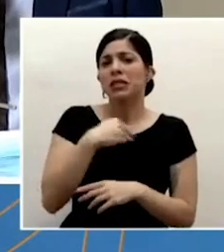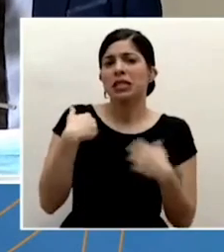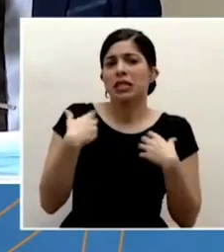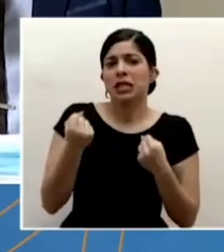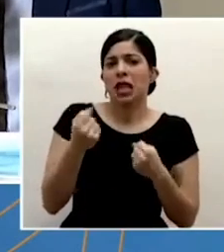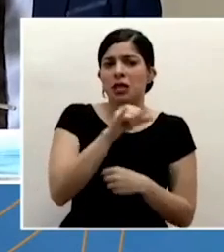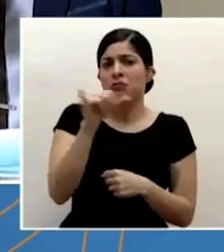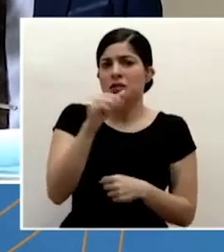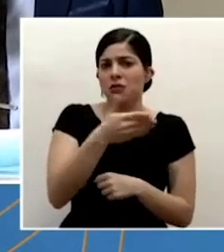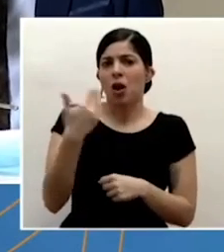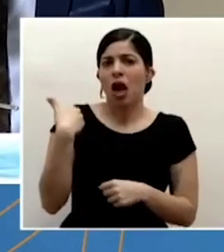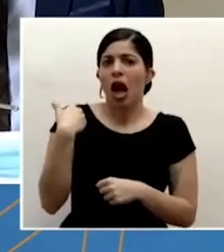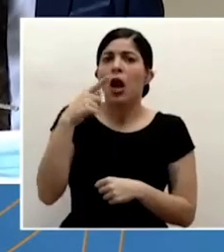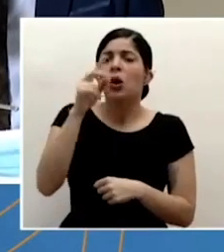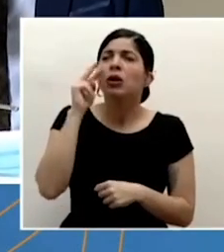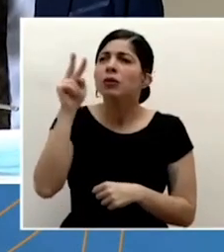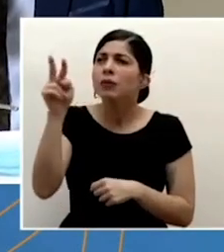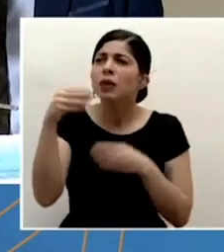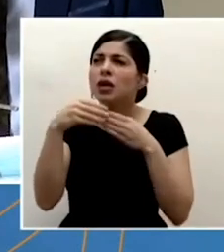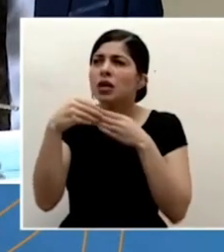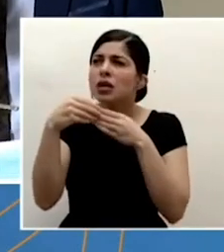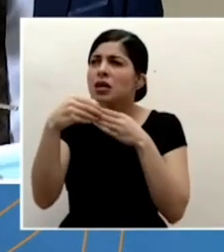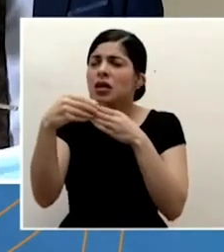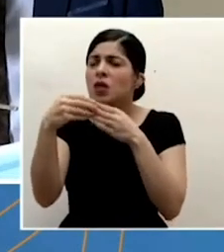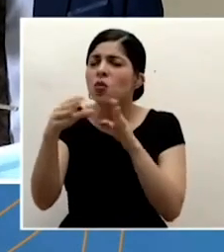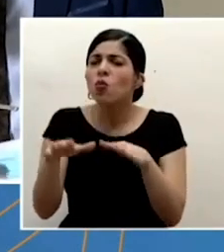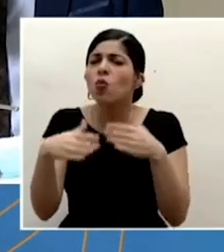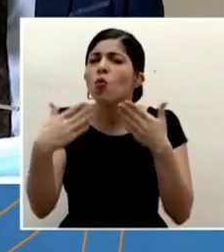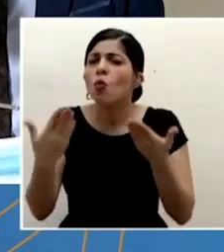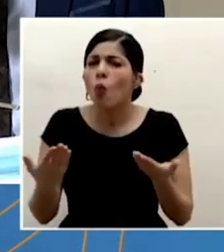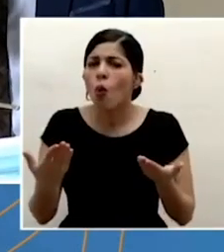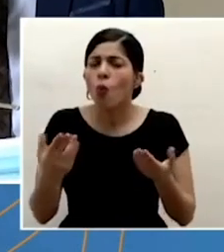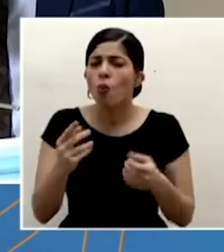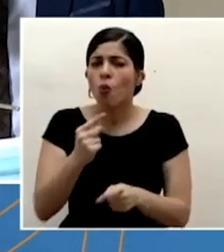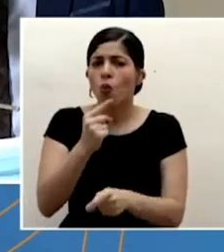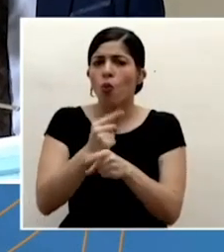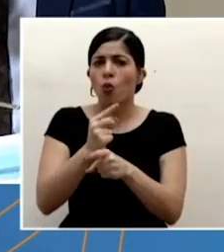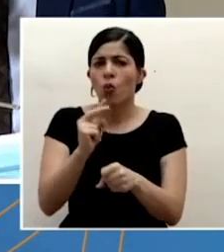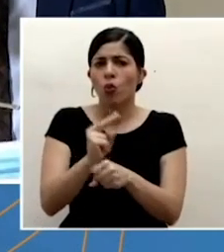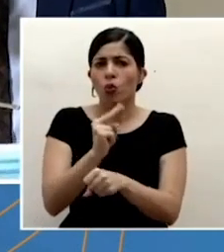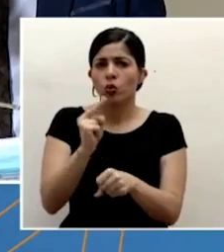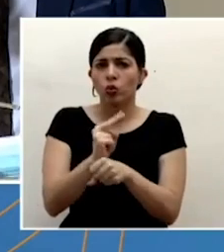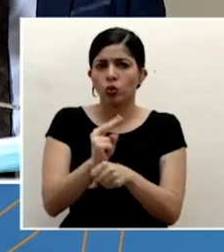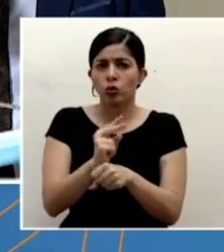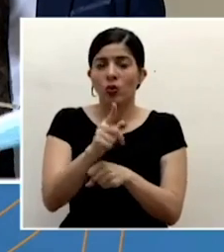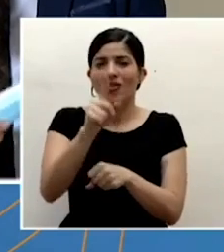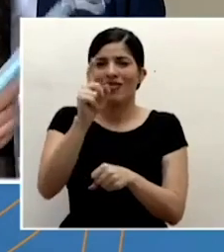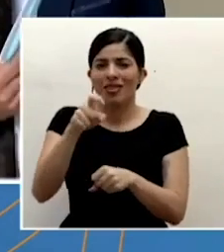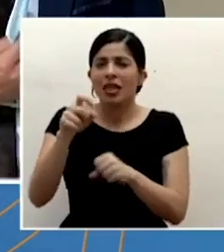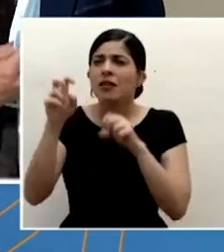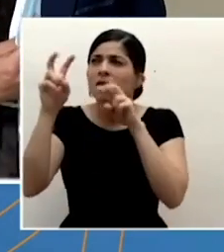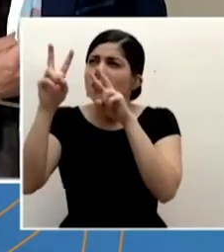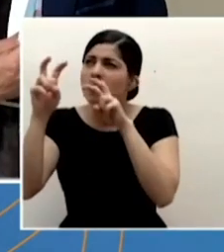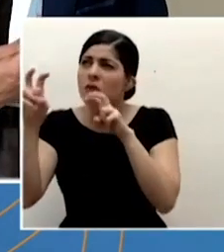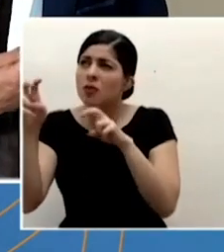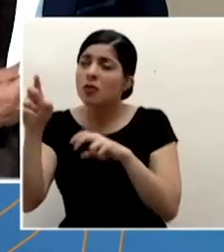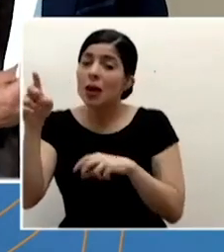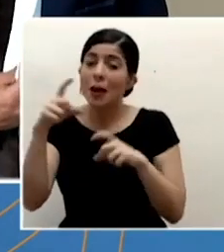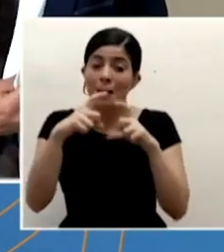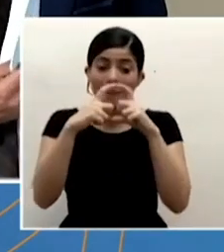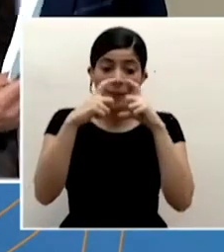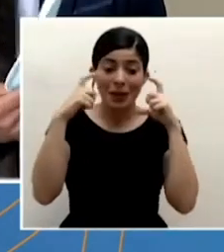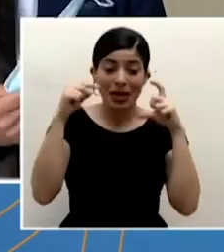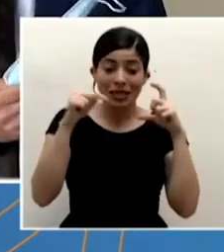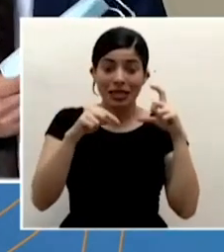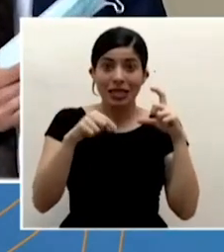y ahí ustedes pueden orientarse bastante como es que se debe utilizar. Debe verificarse que la misma la mascarilla no